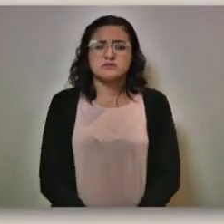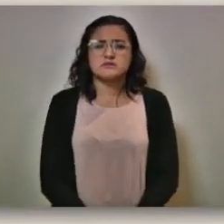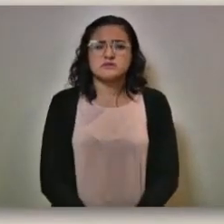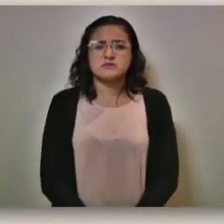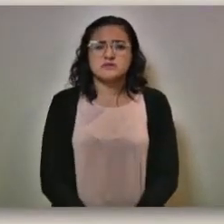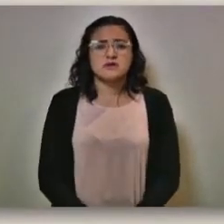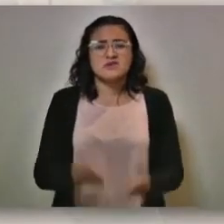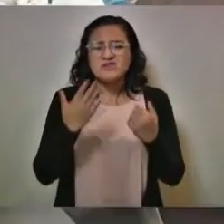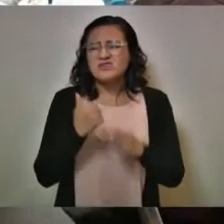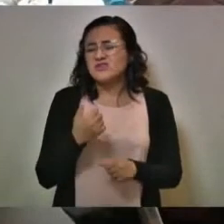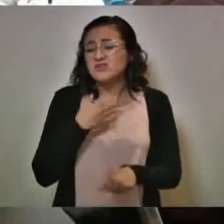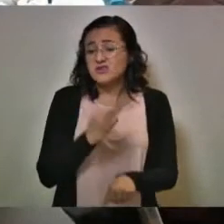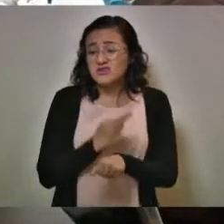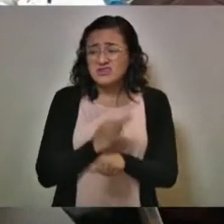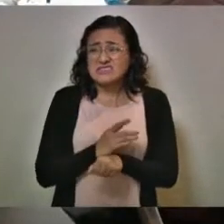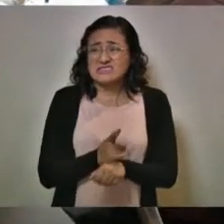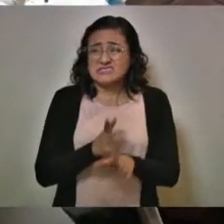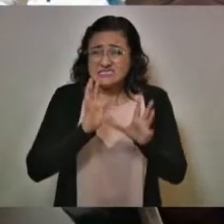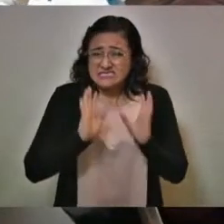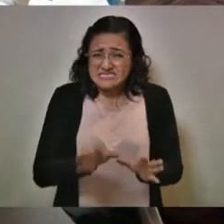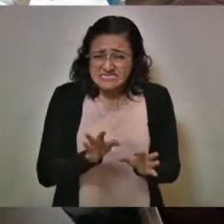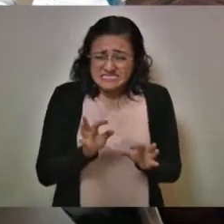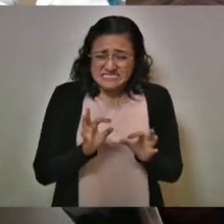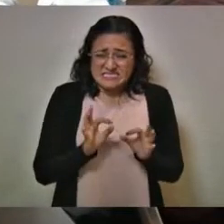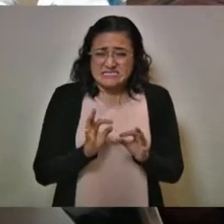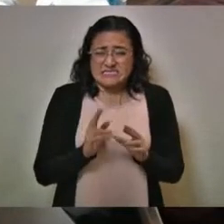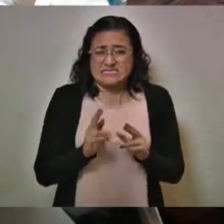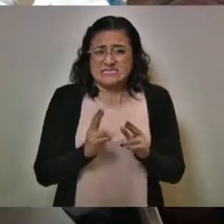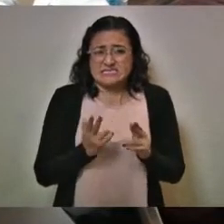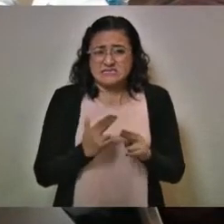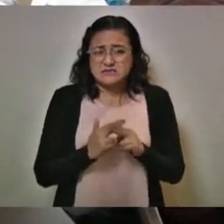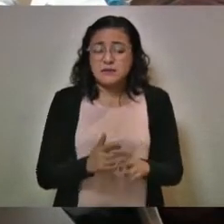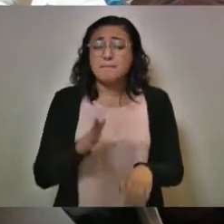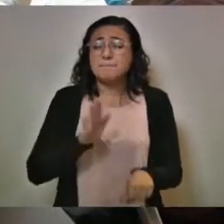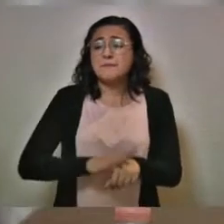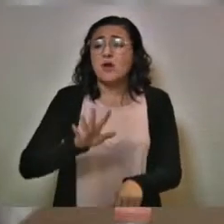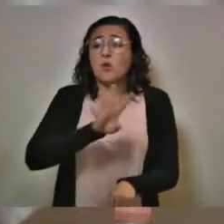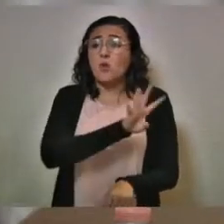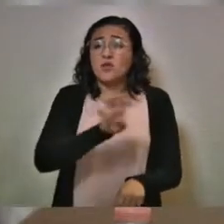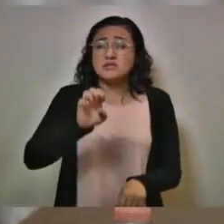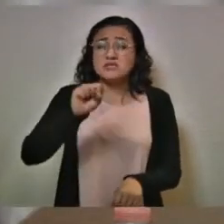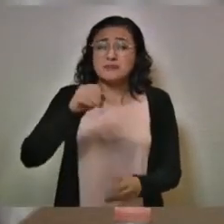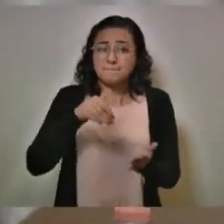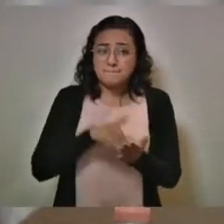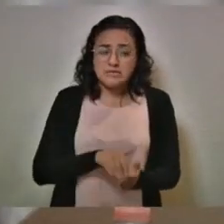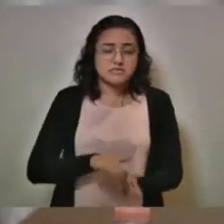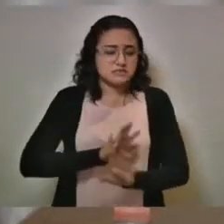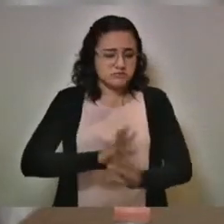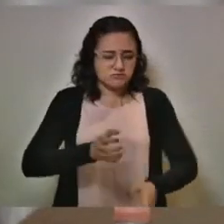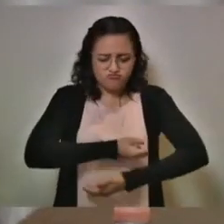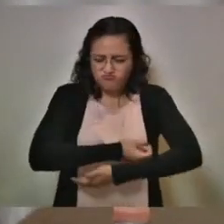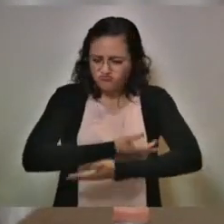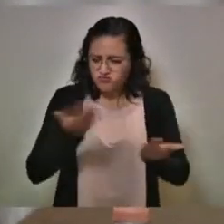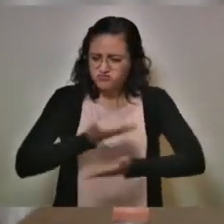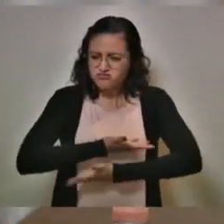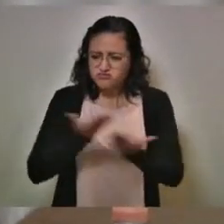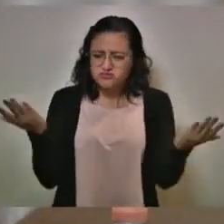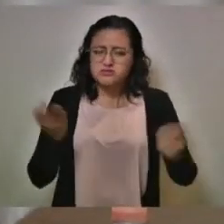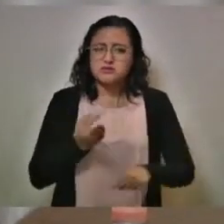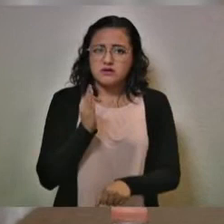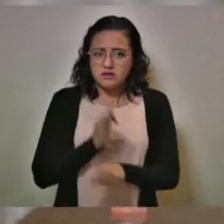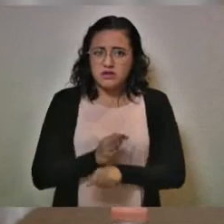No tengo la cifra exacta, ya llevan más de 460 mil, llevan más de